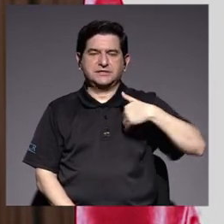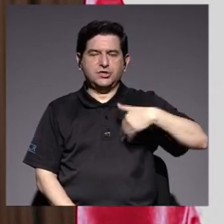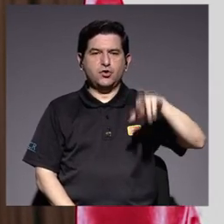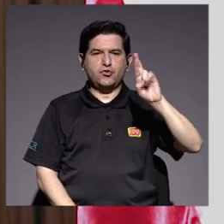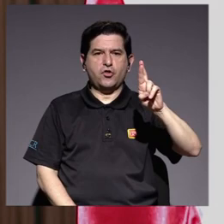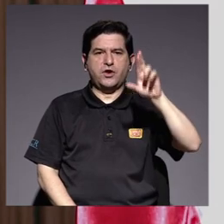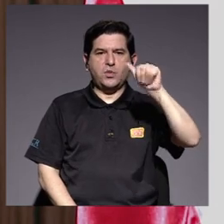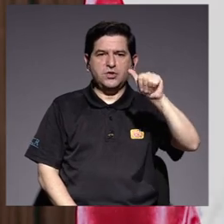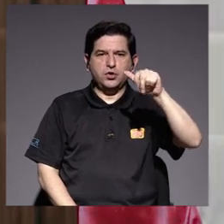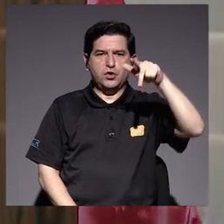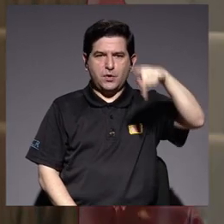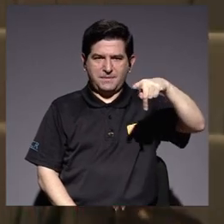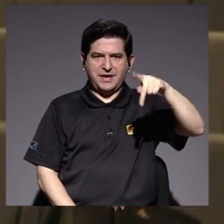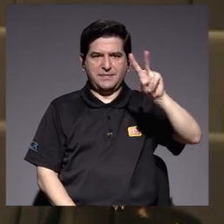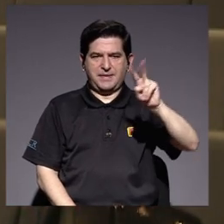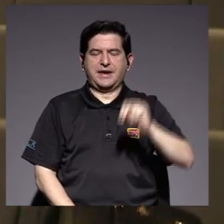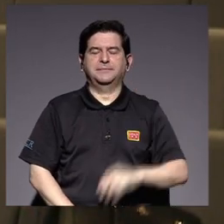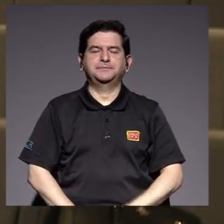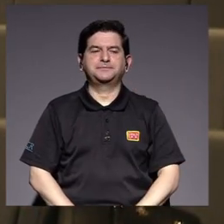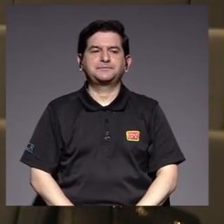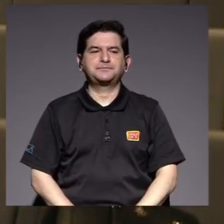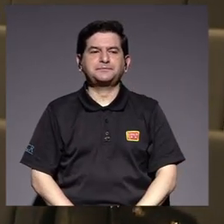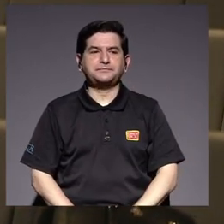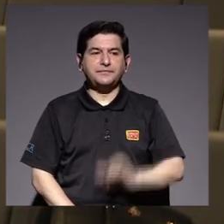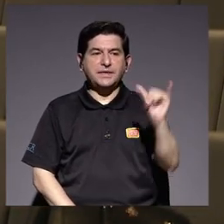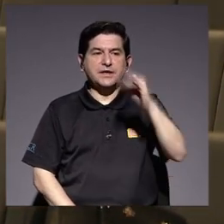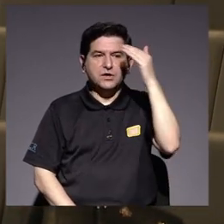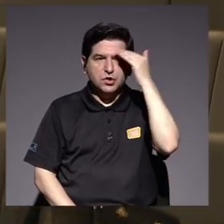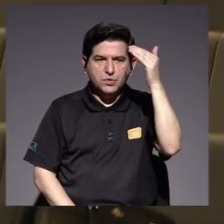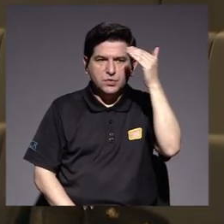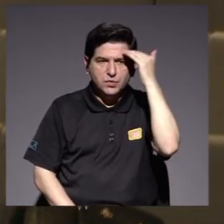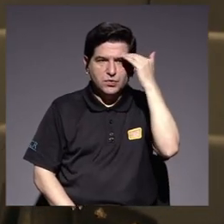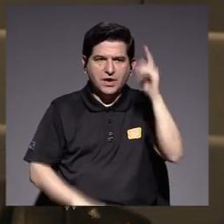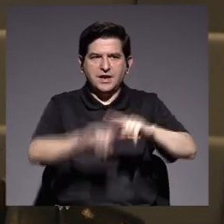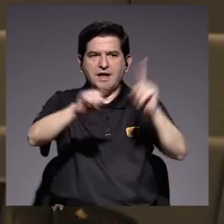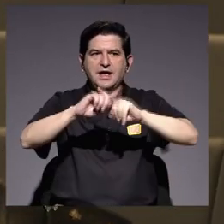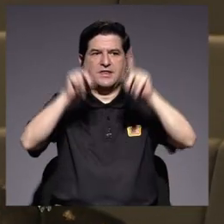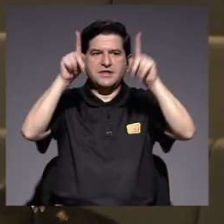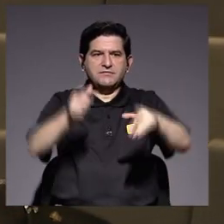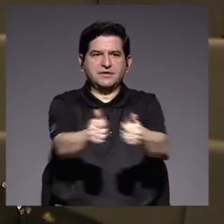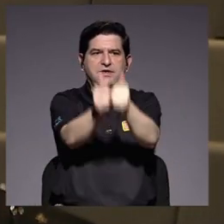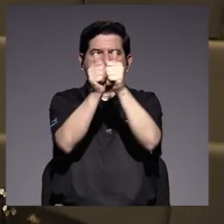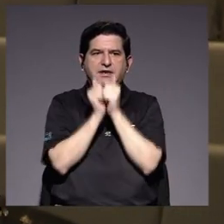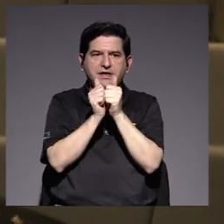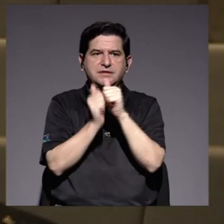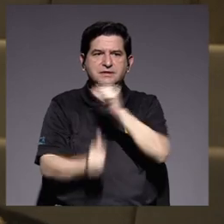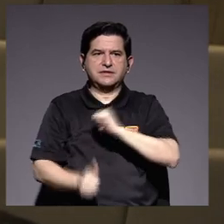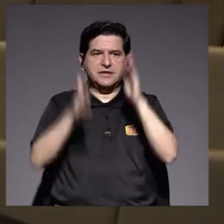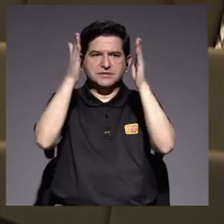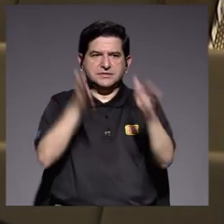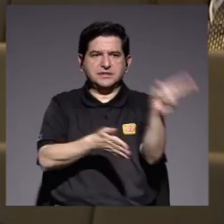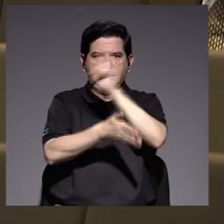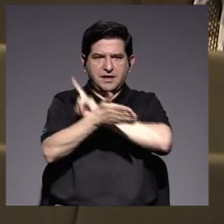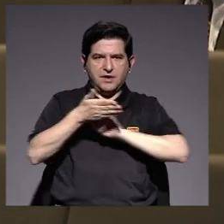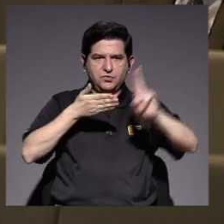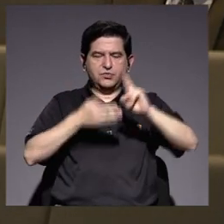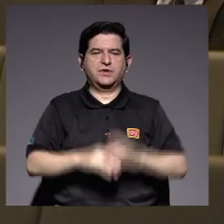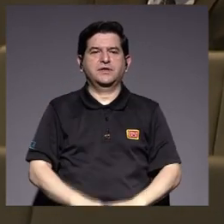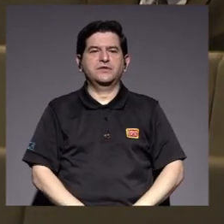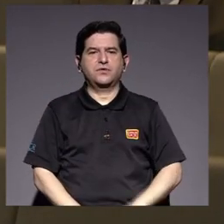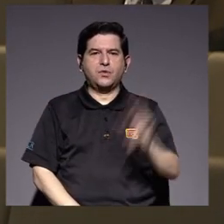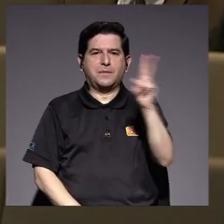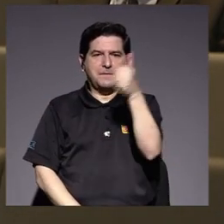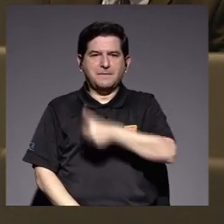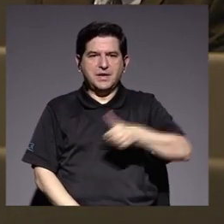Rodrigo Antonio Pérez Vega. También saludamos a diversas personas que nos acompañen, autoridades universitarias, señores